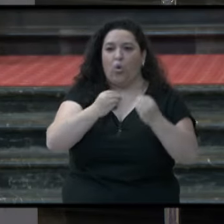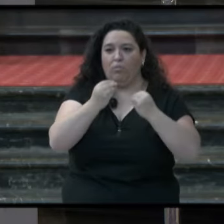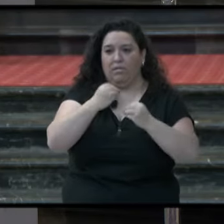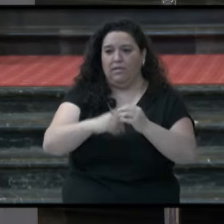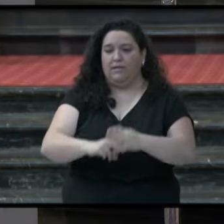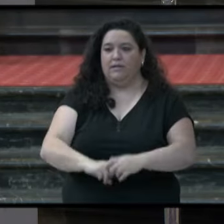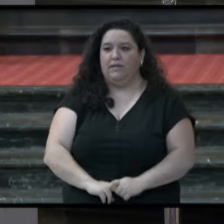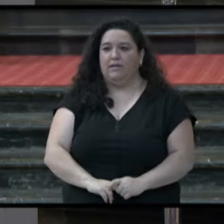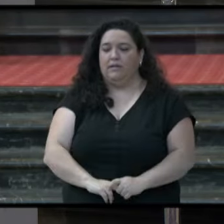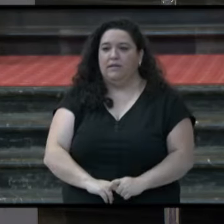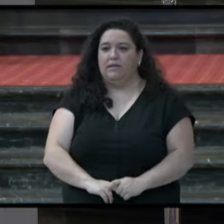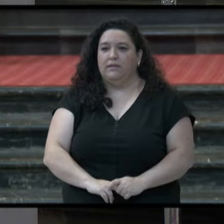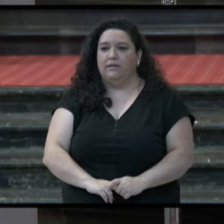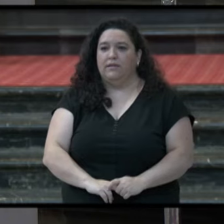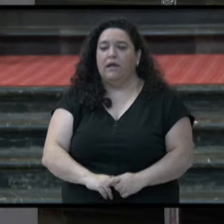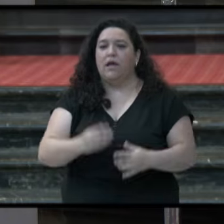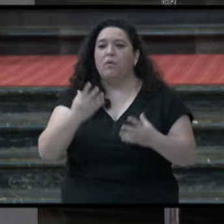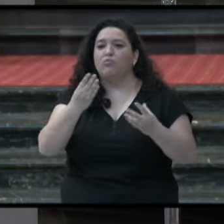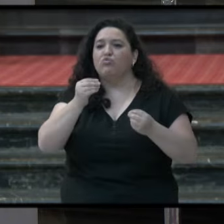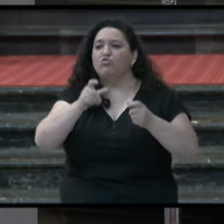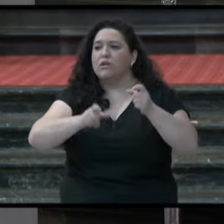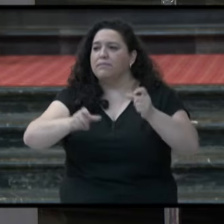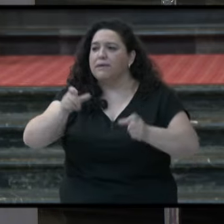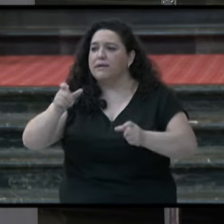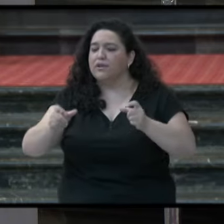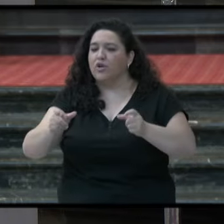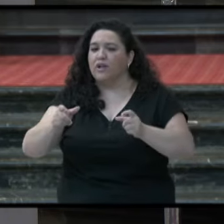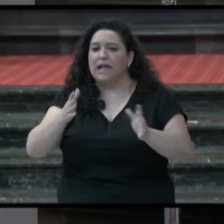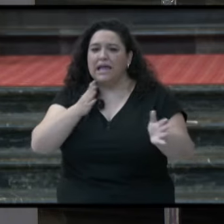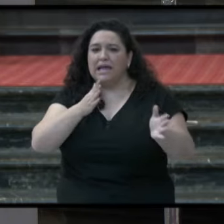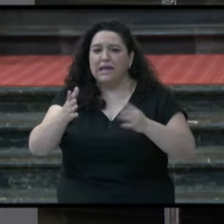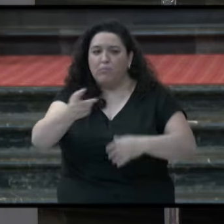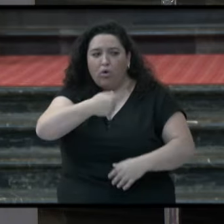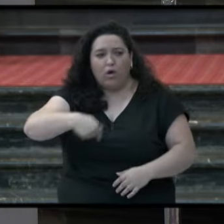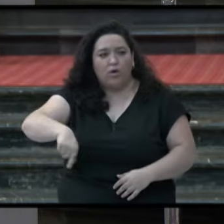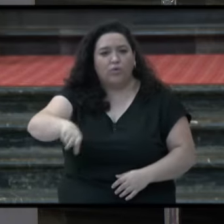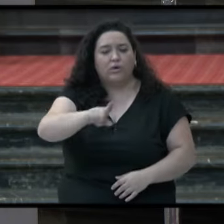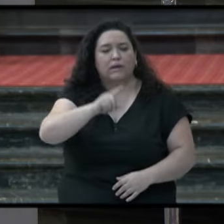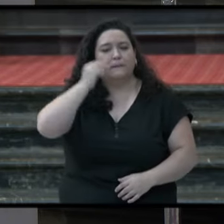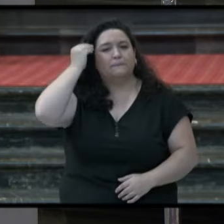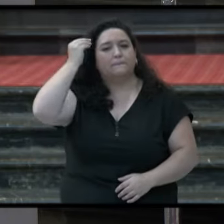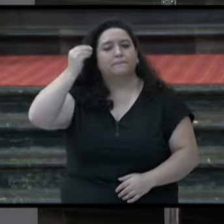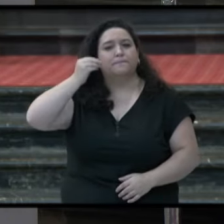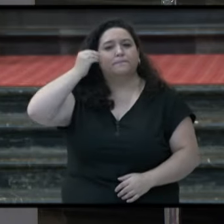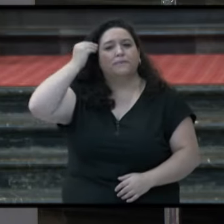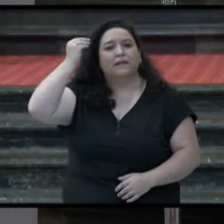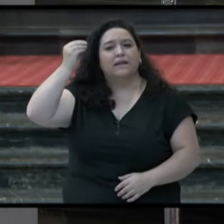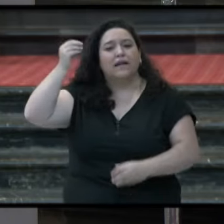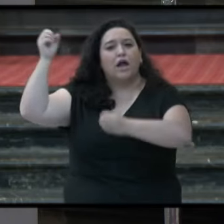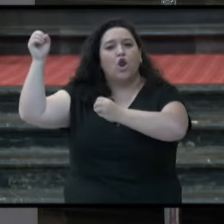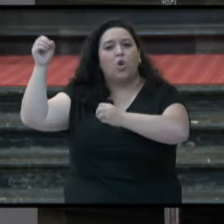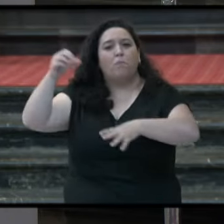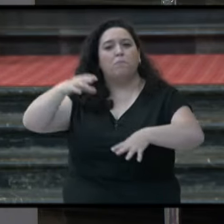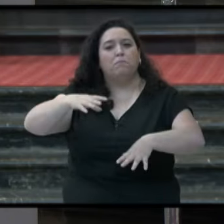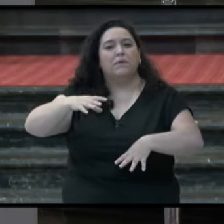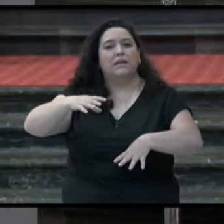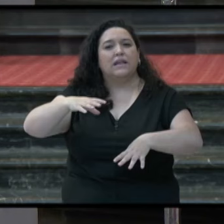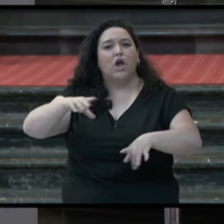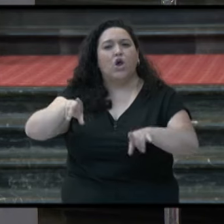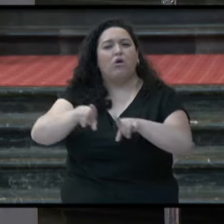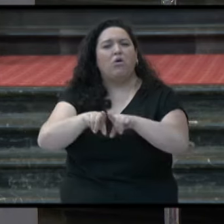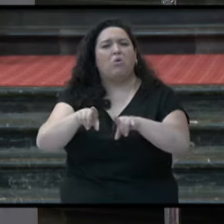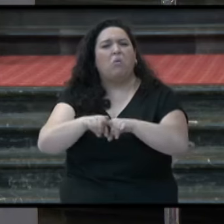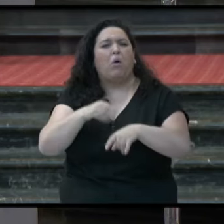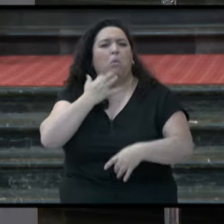Mucha gente de nuestra época piensa que los milagros son como